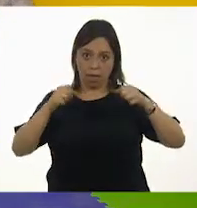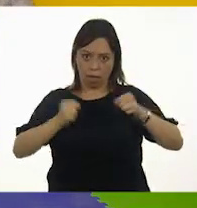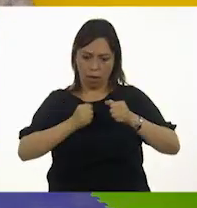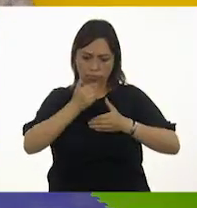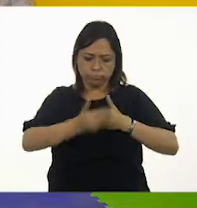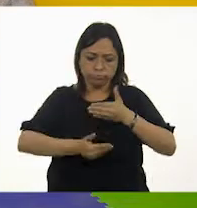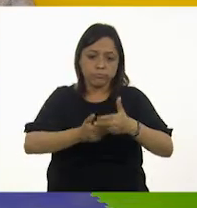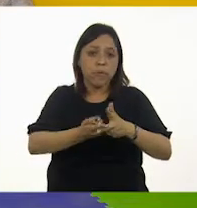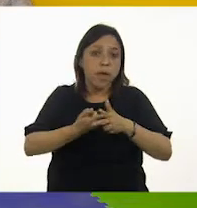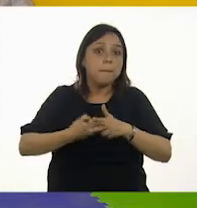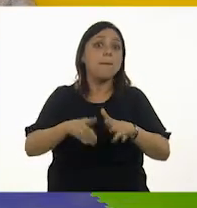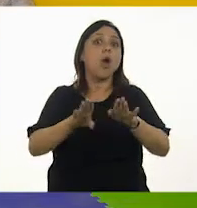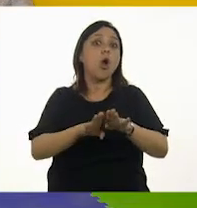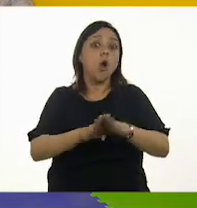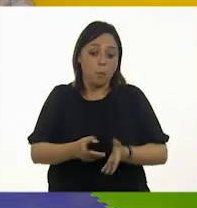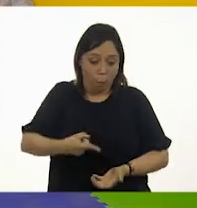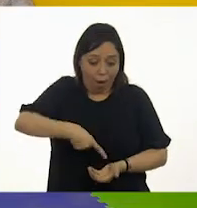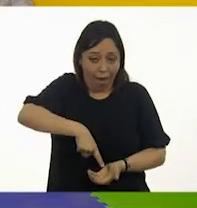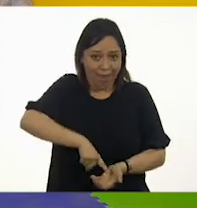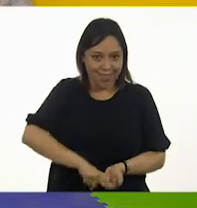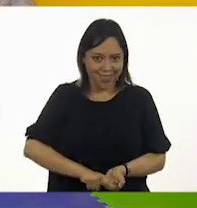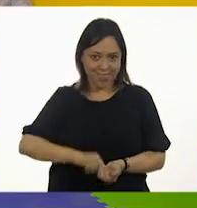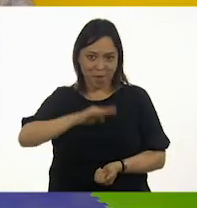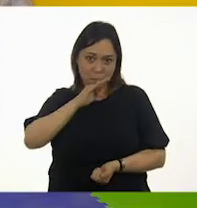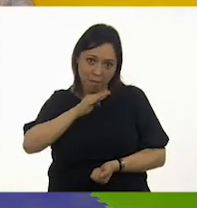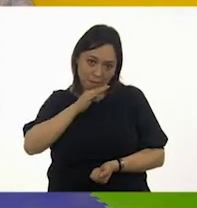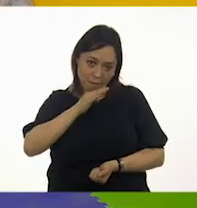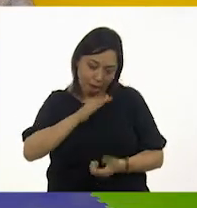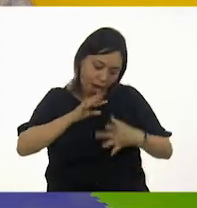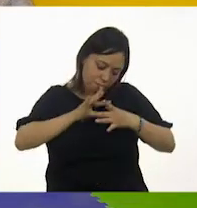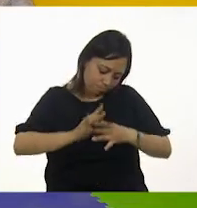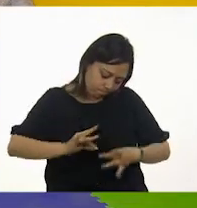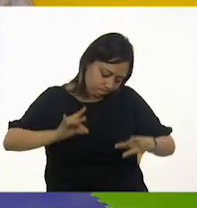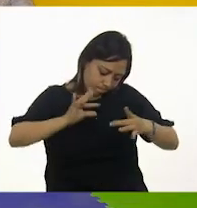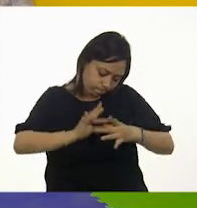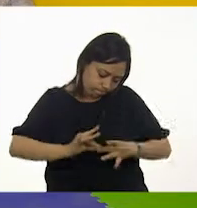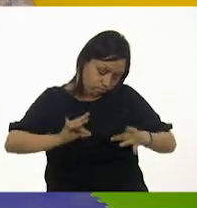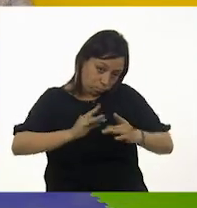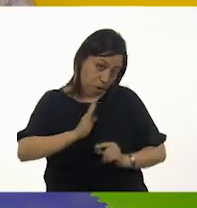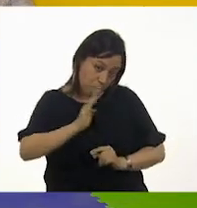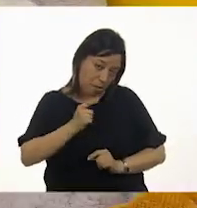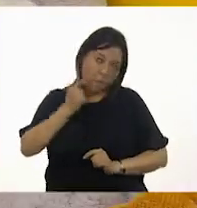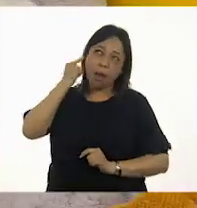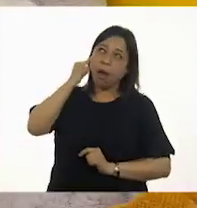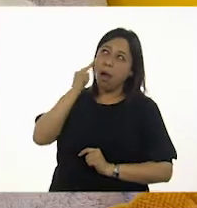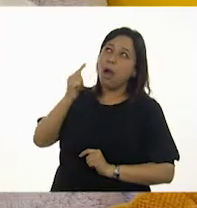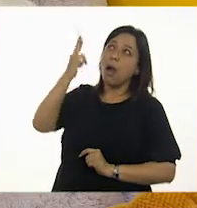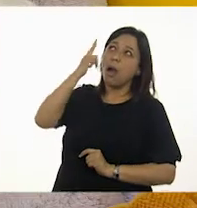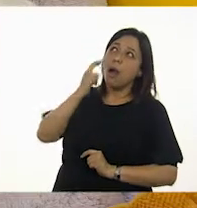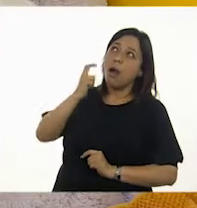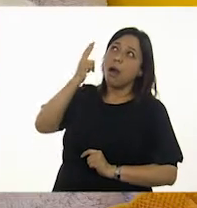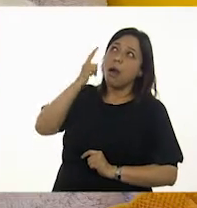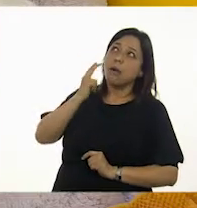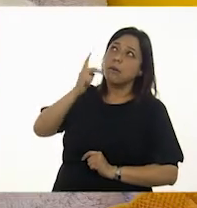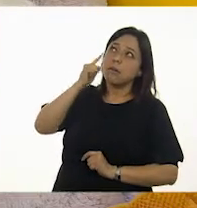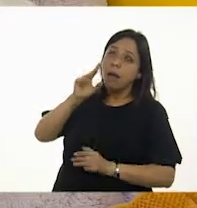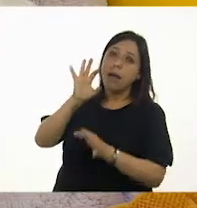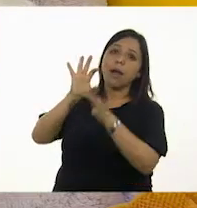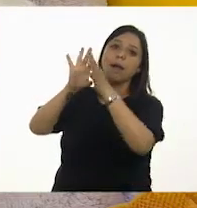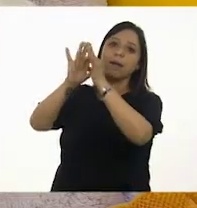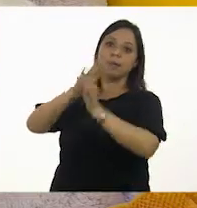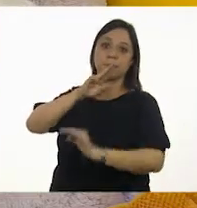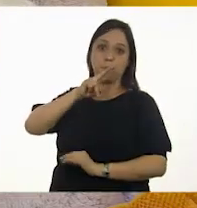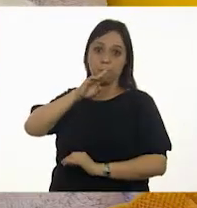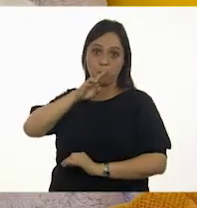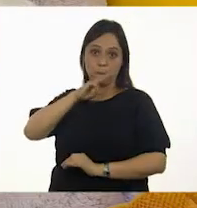vientre materno, cuando la mamá habla a su bebé y éste reconoce el sonido de su voz. ¿No es así, Lili? Así es, junto